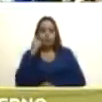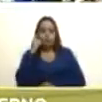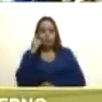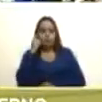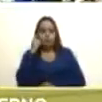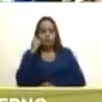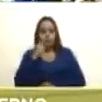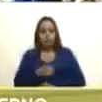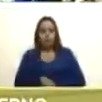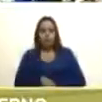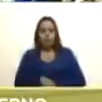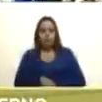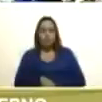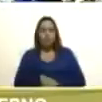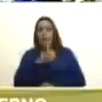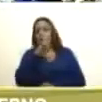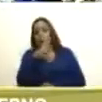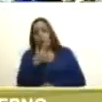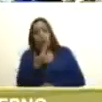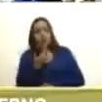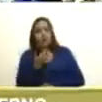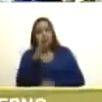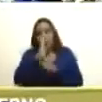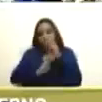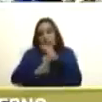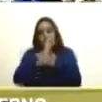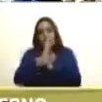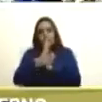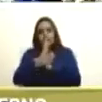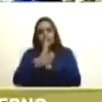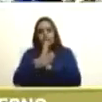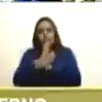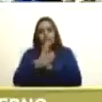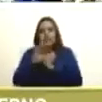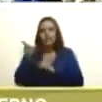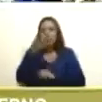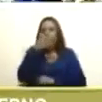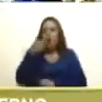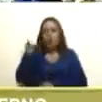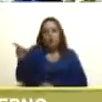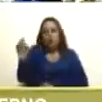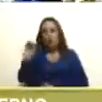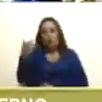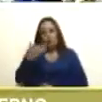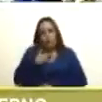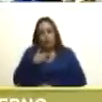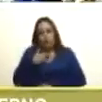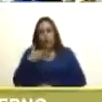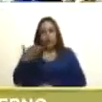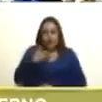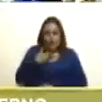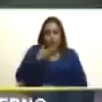sin falsas modestias ¿verdad? ¿qué es mejor tu programa o el mío? ¿el mío?